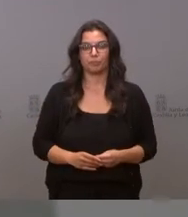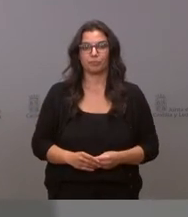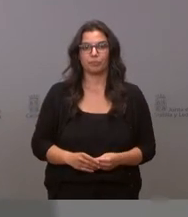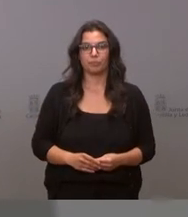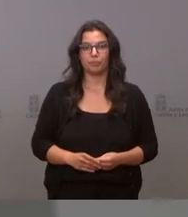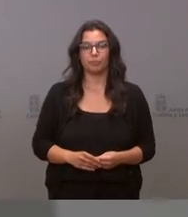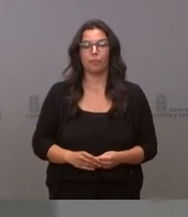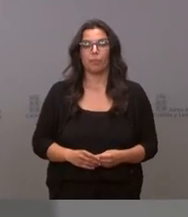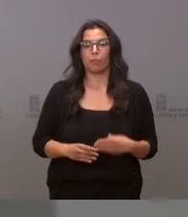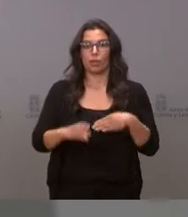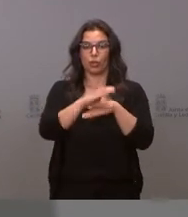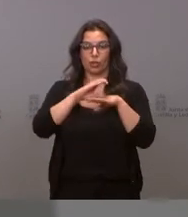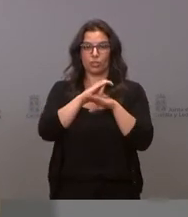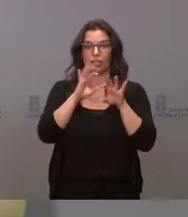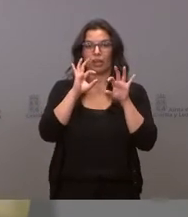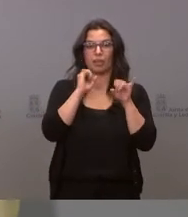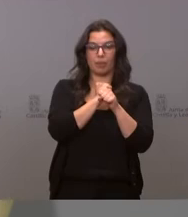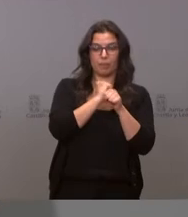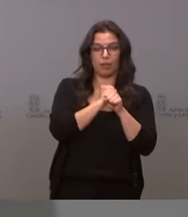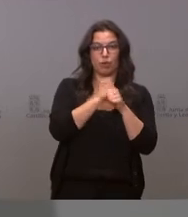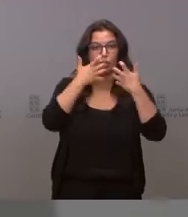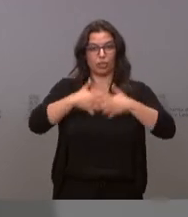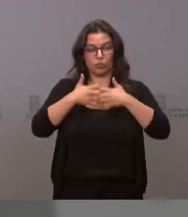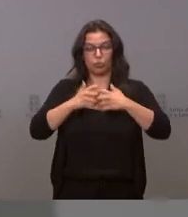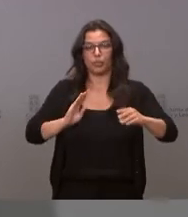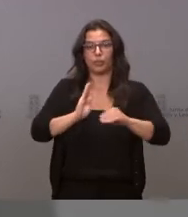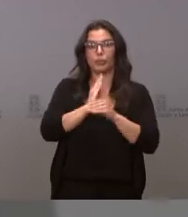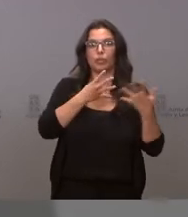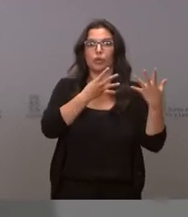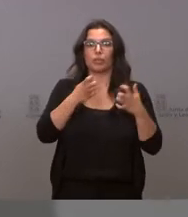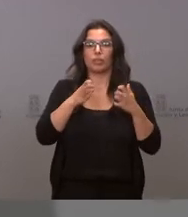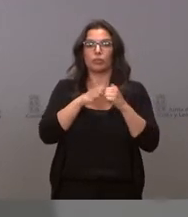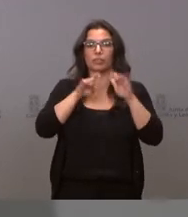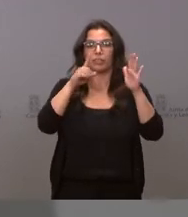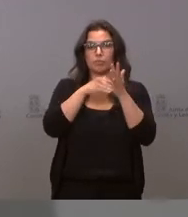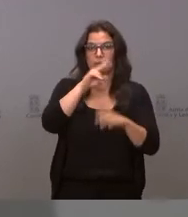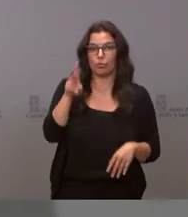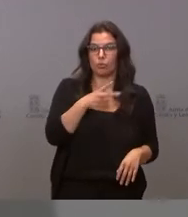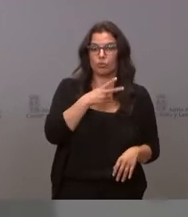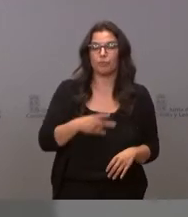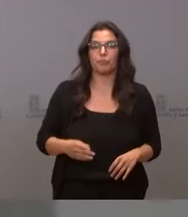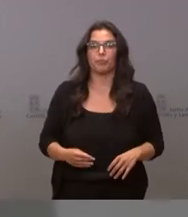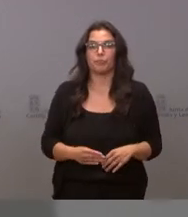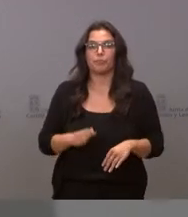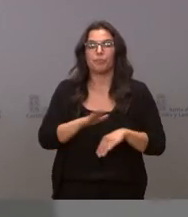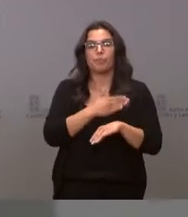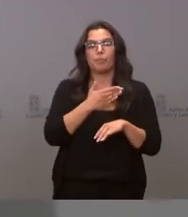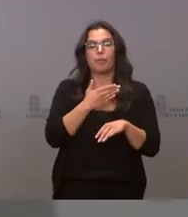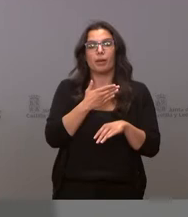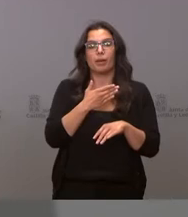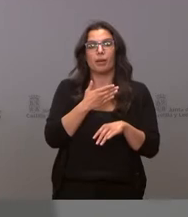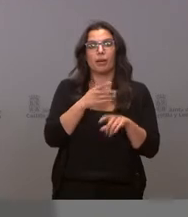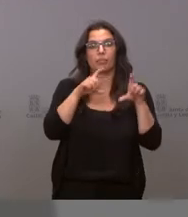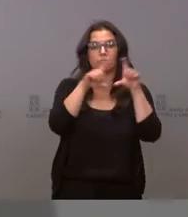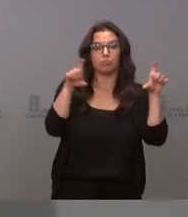La Consejería de Empleo e Industria destina 926.000 euros a los agentes del